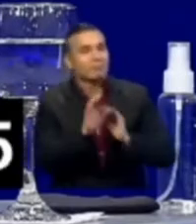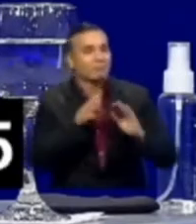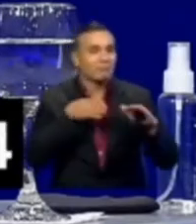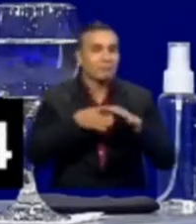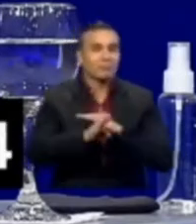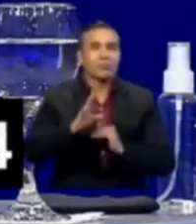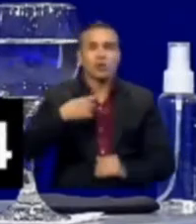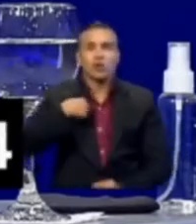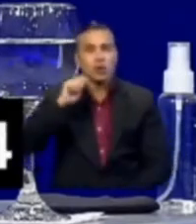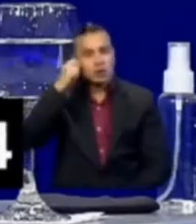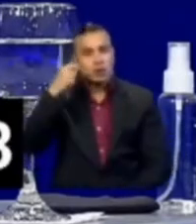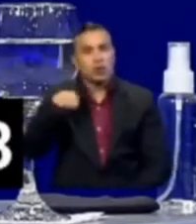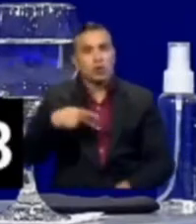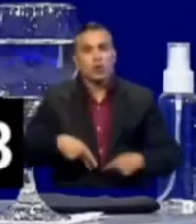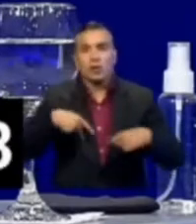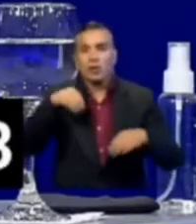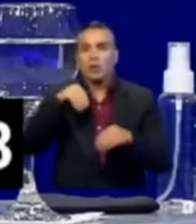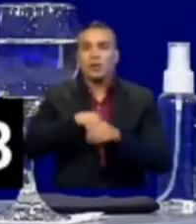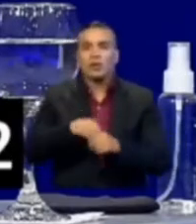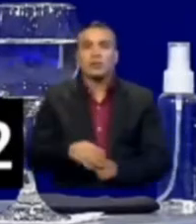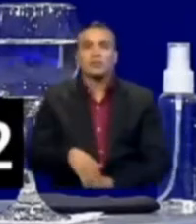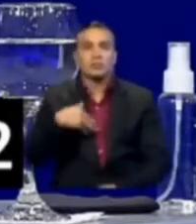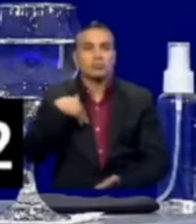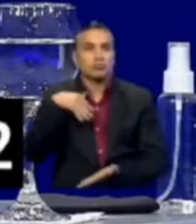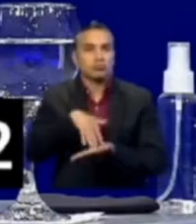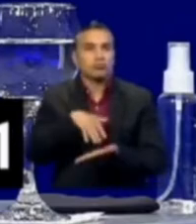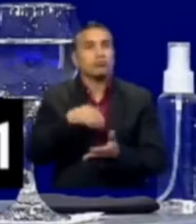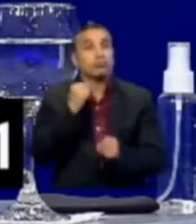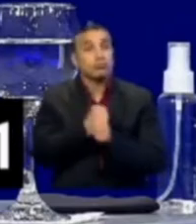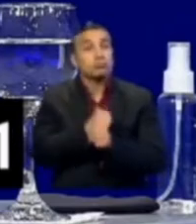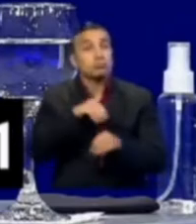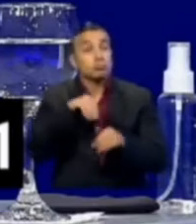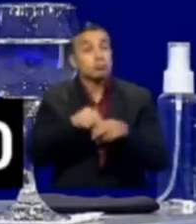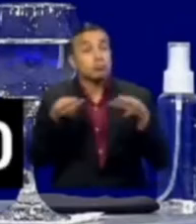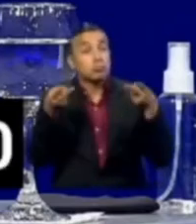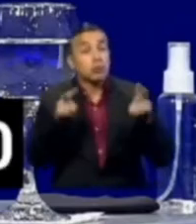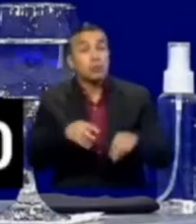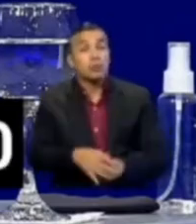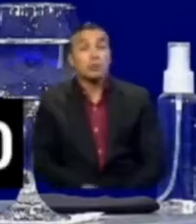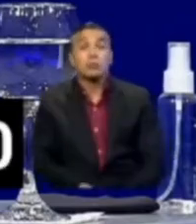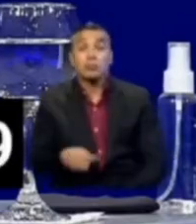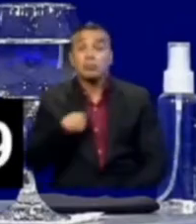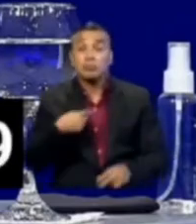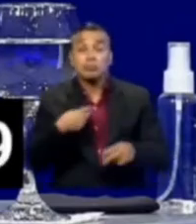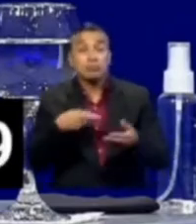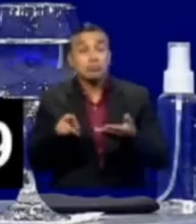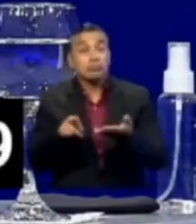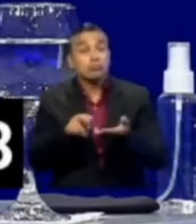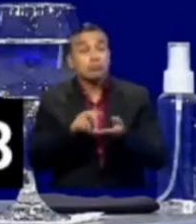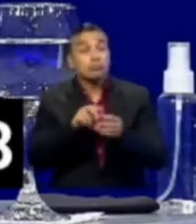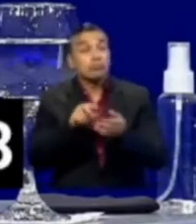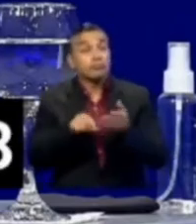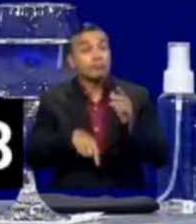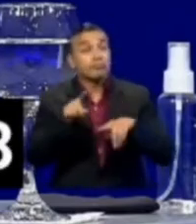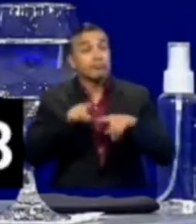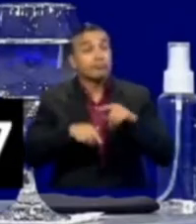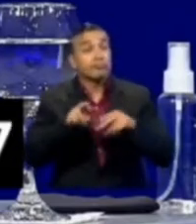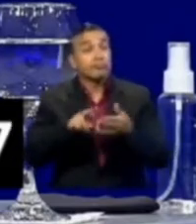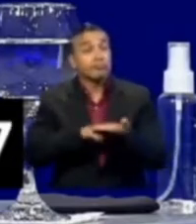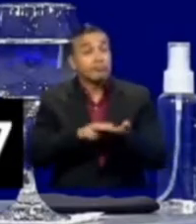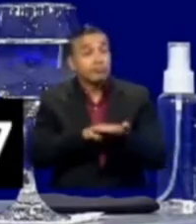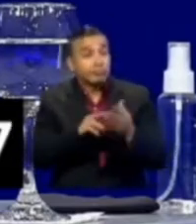Recuerdo que yo vivía ahí, estudié ahí, trabajé ahí. Me reuní con nuestros hermanos migrantes.